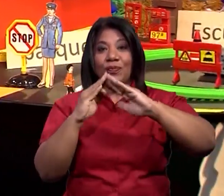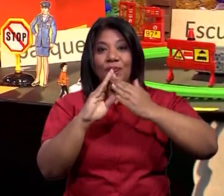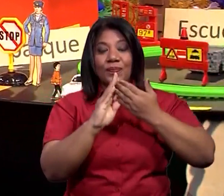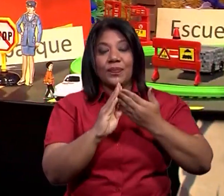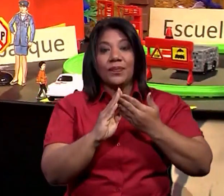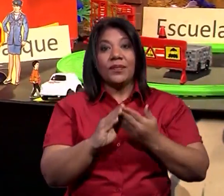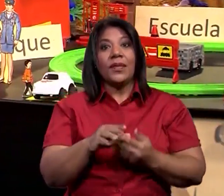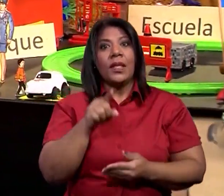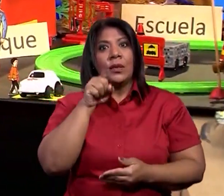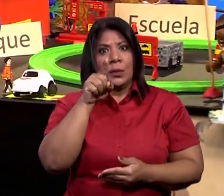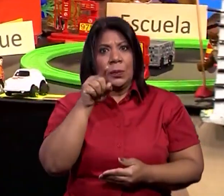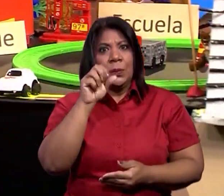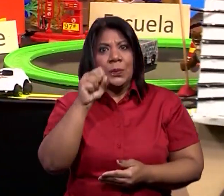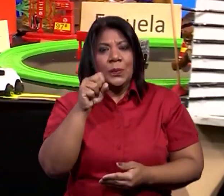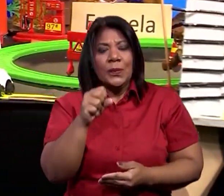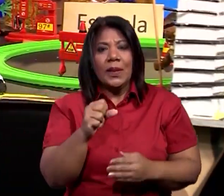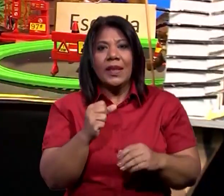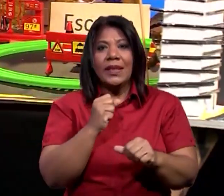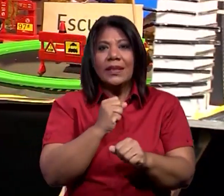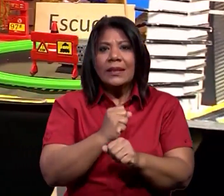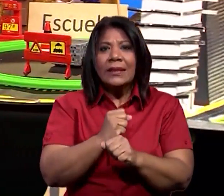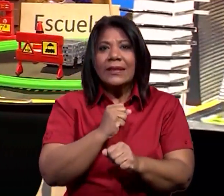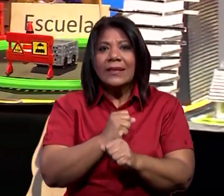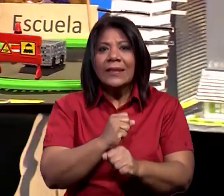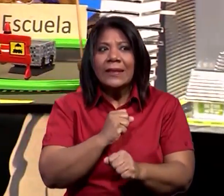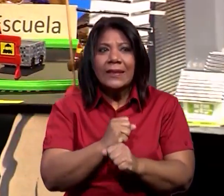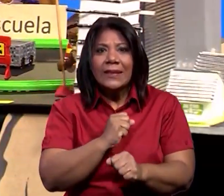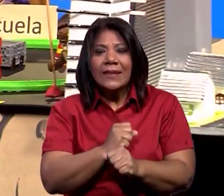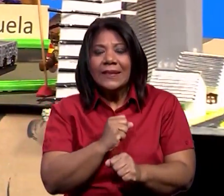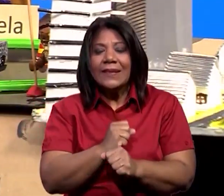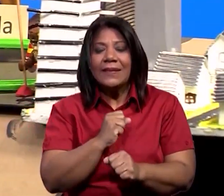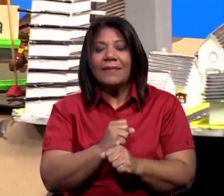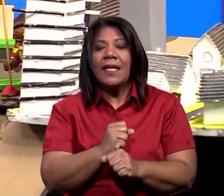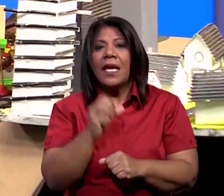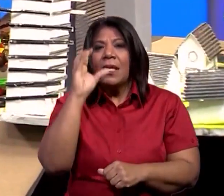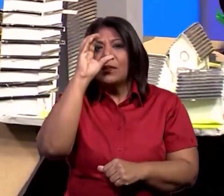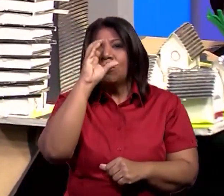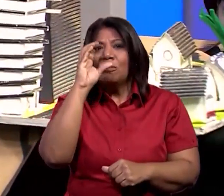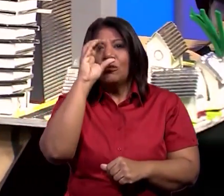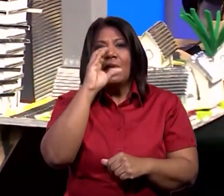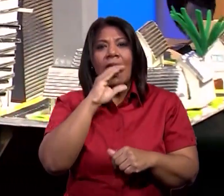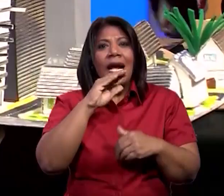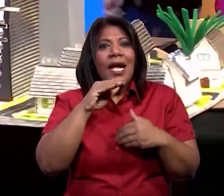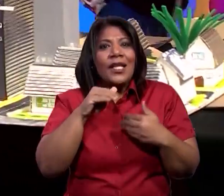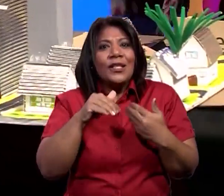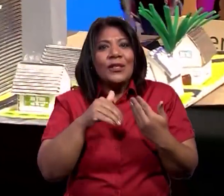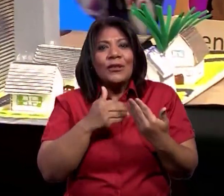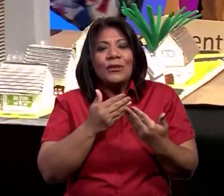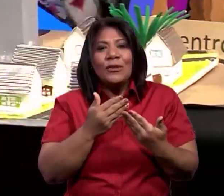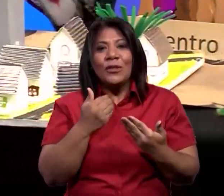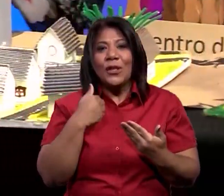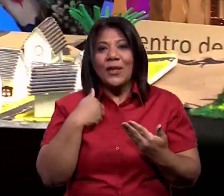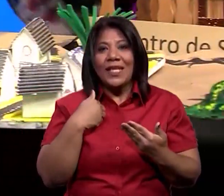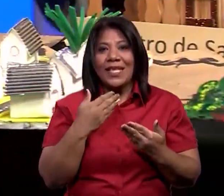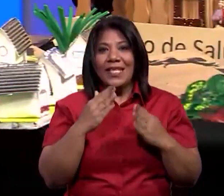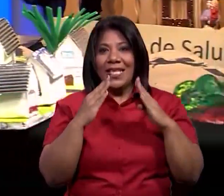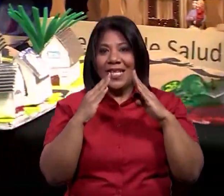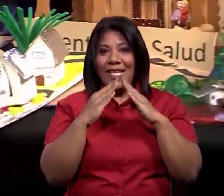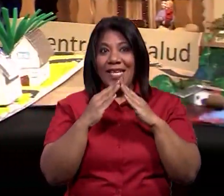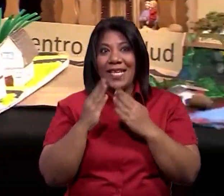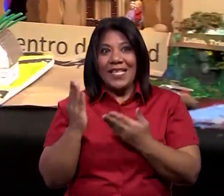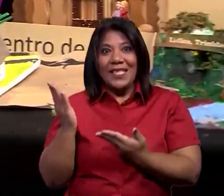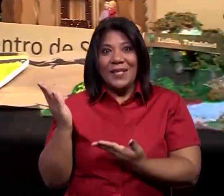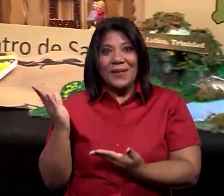mencionando que todos los elementos que ustedes tengan en casa lo pueden utilizar. Miren qué bonitos se ven estas